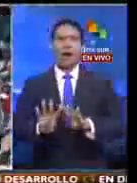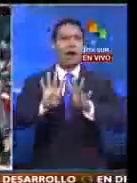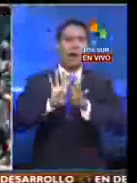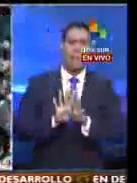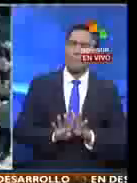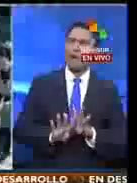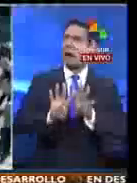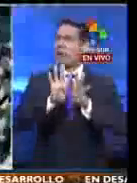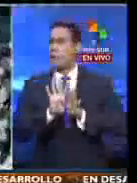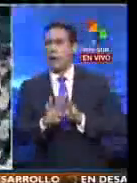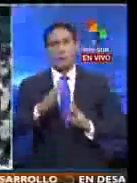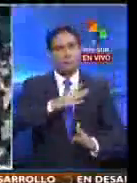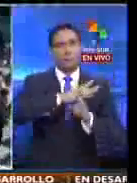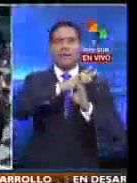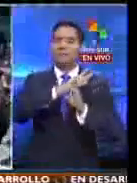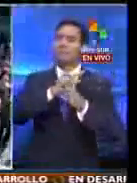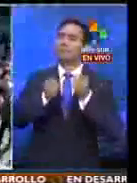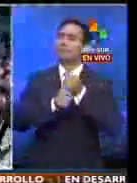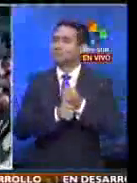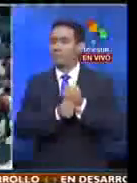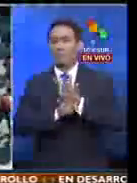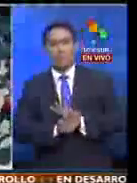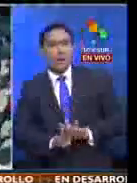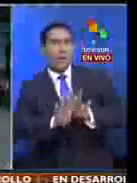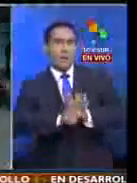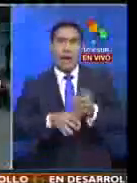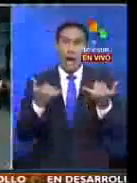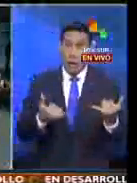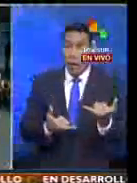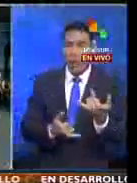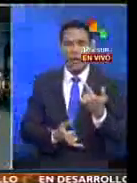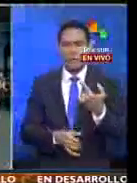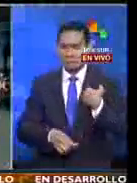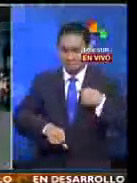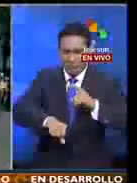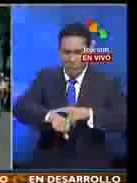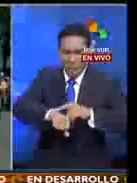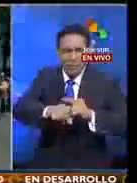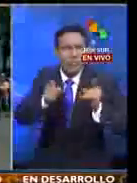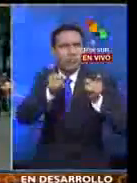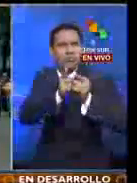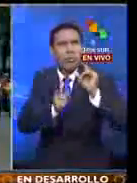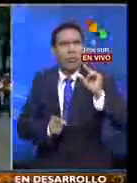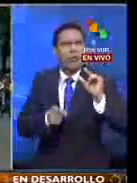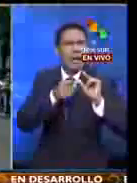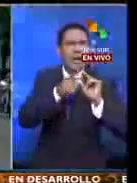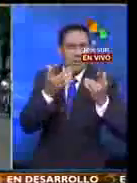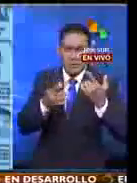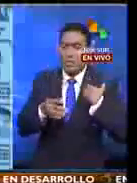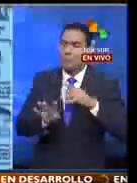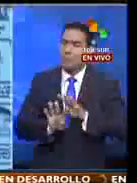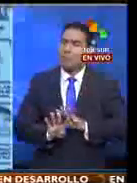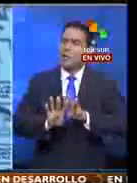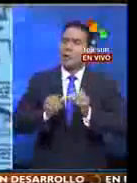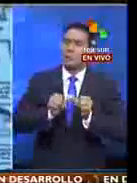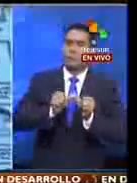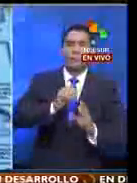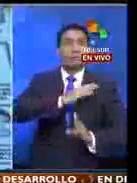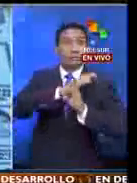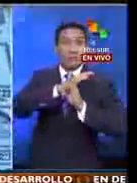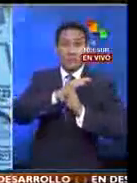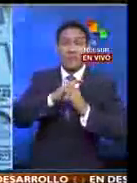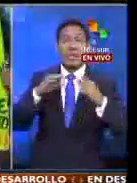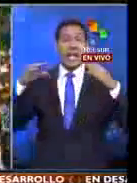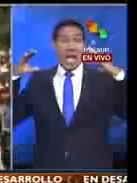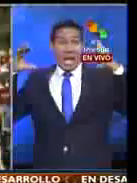durante el recorrido. En estos momentos, hace unos momentos, se habían detenido en la columna del